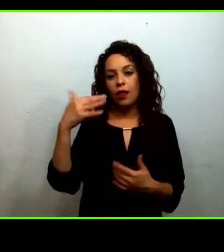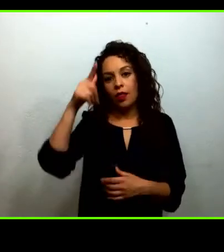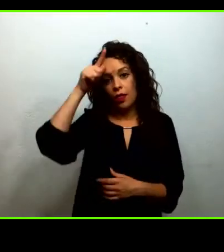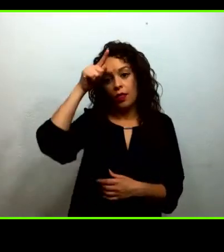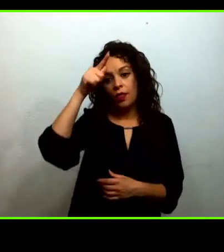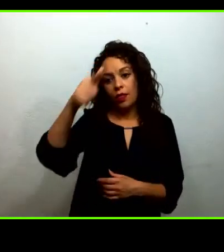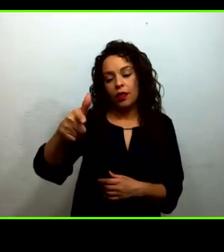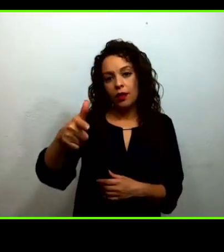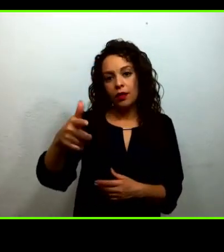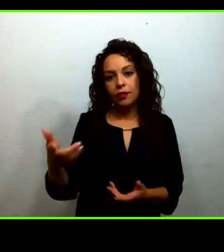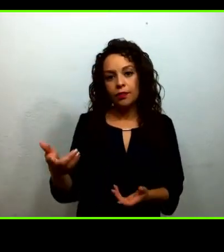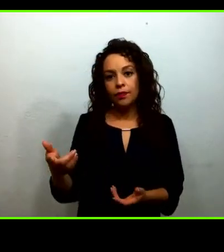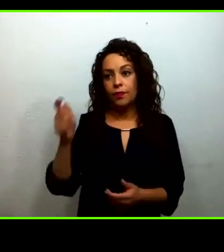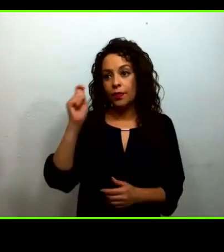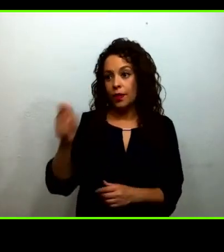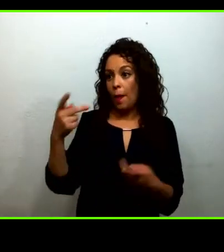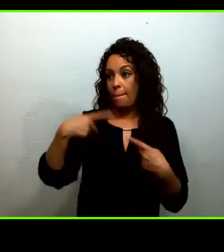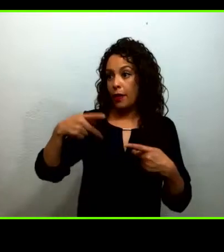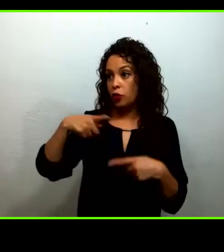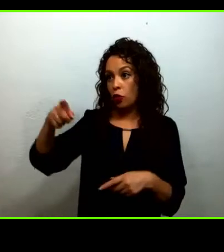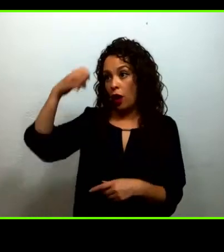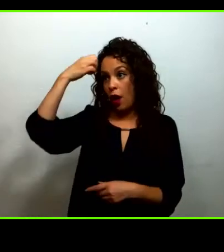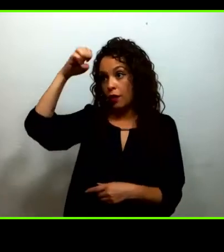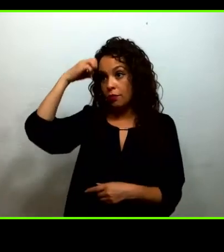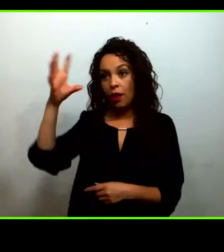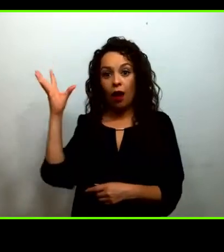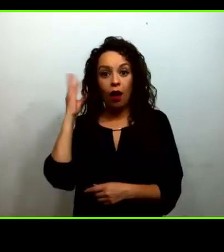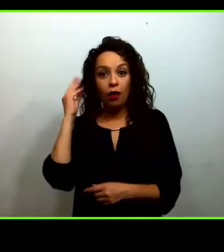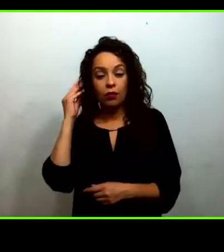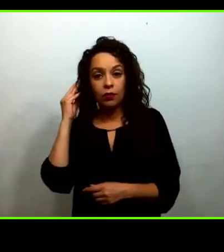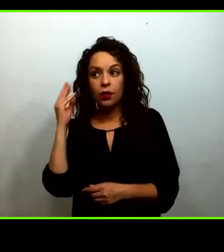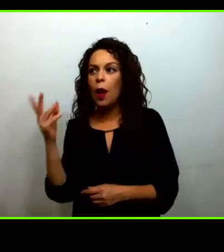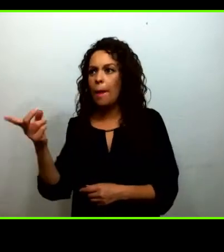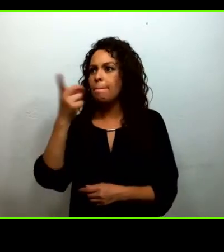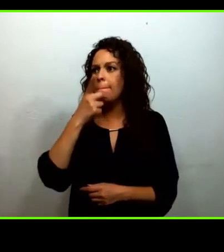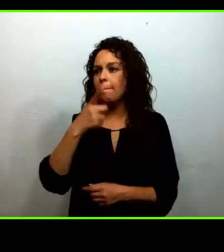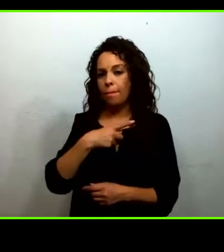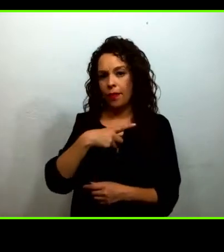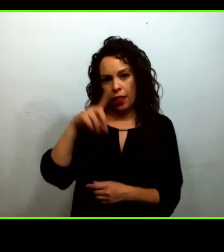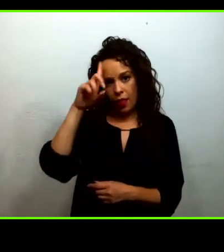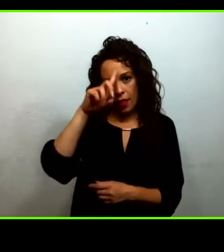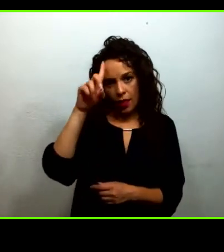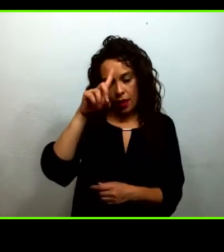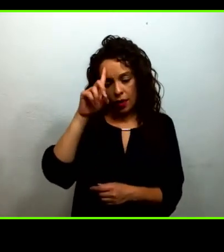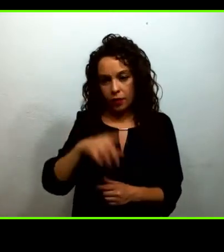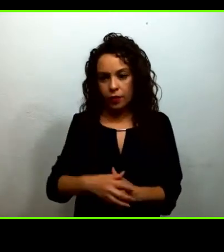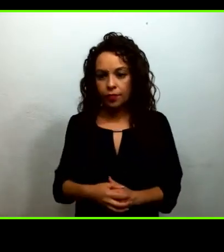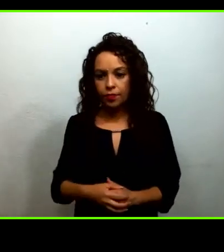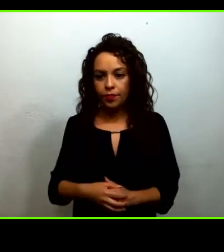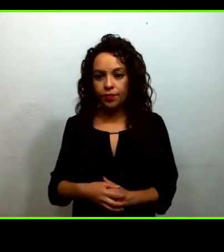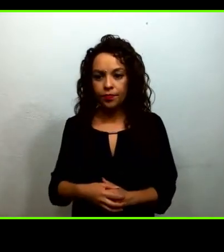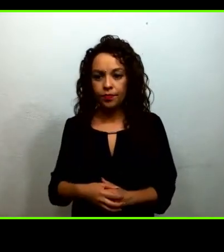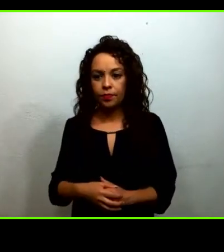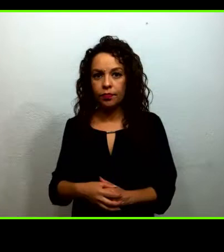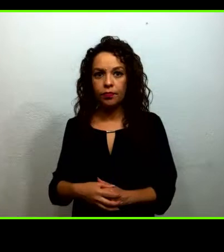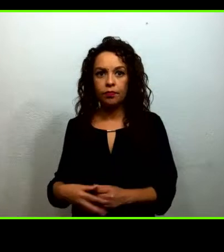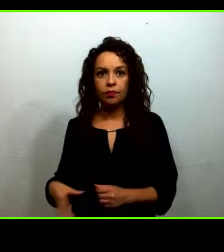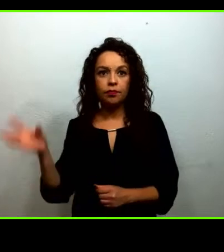los expertos de la radio cuando nos decían que el mensaje de la radio es bastante efímero